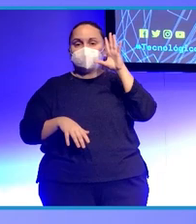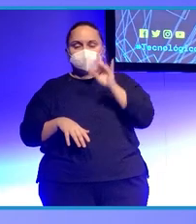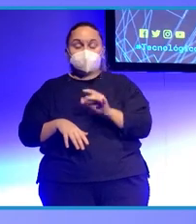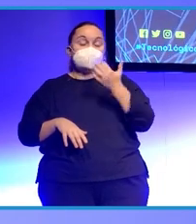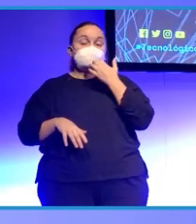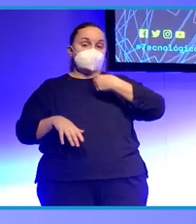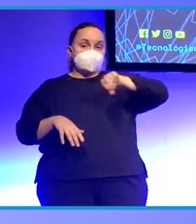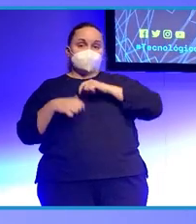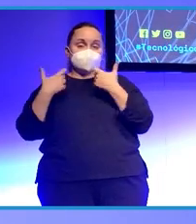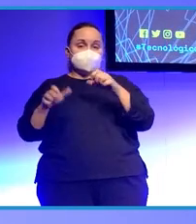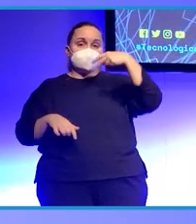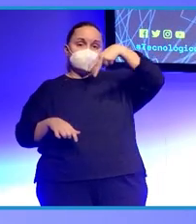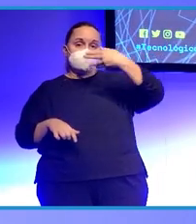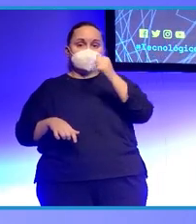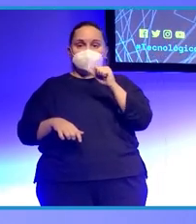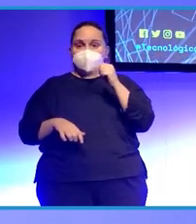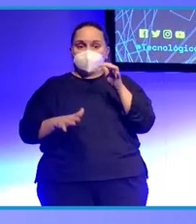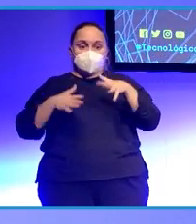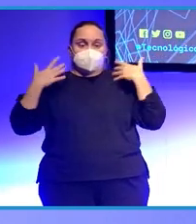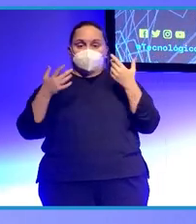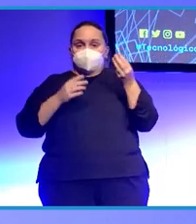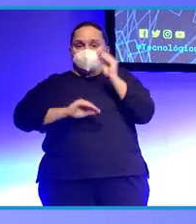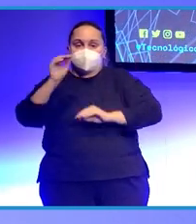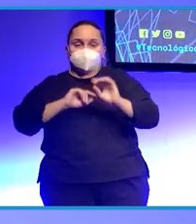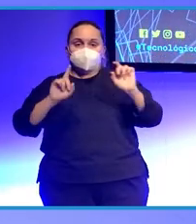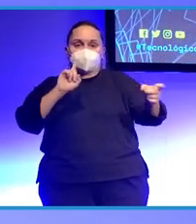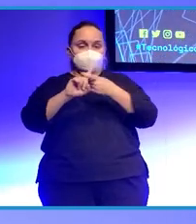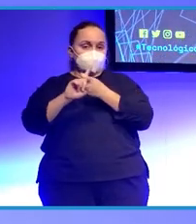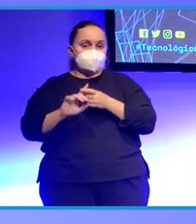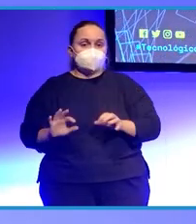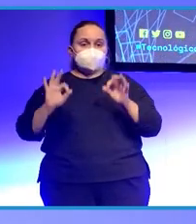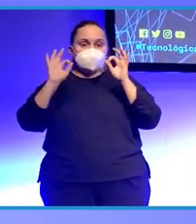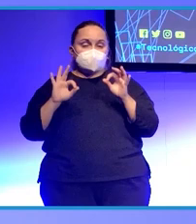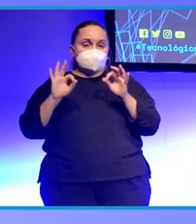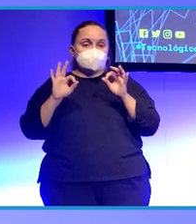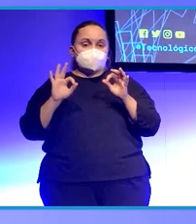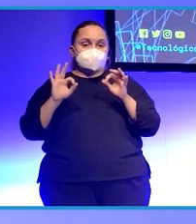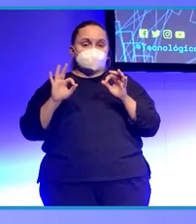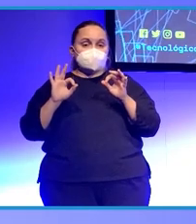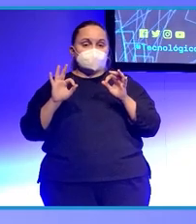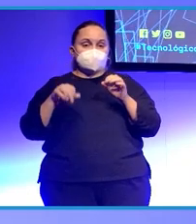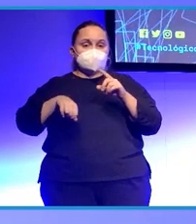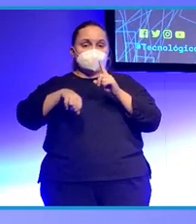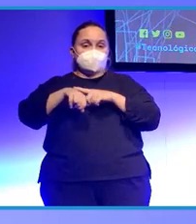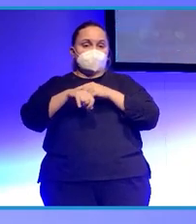improvisada porque eran partidos muy largos y teníamos que ocupar de madrugada tiempo y tiempo sin juego